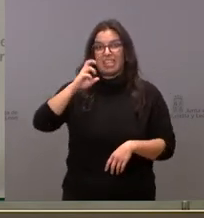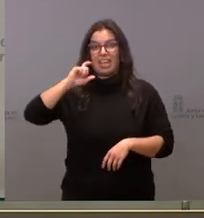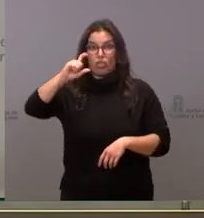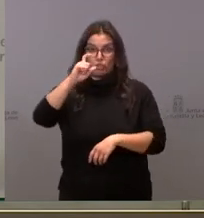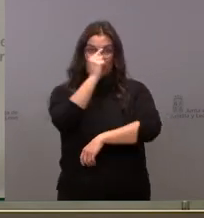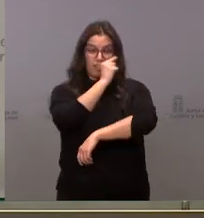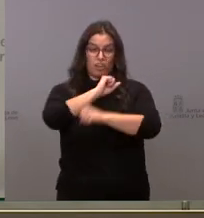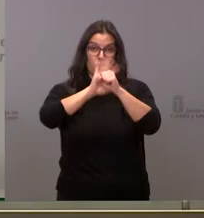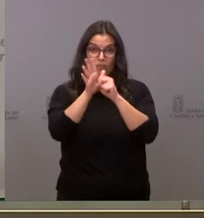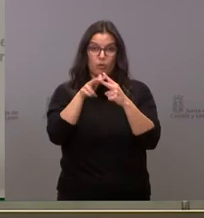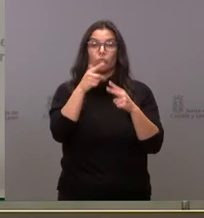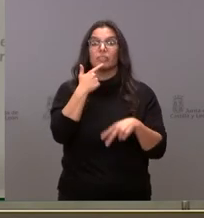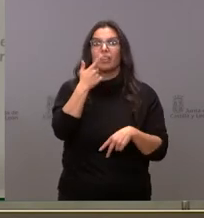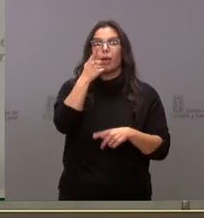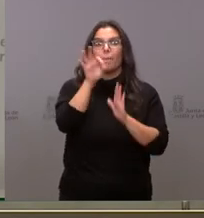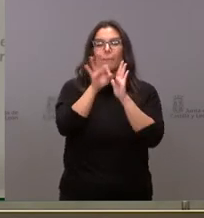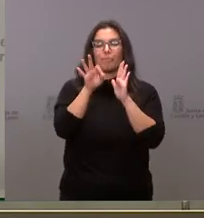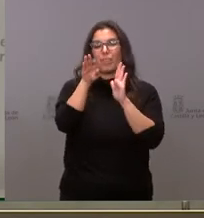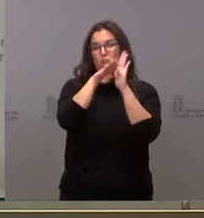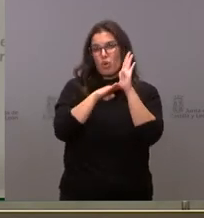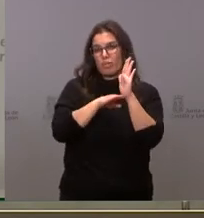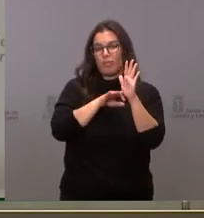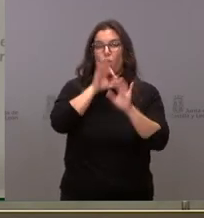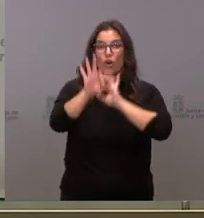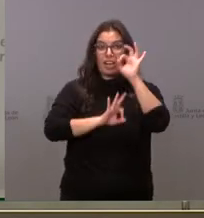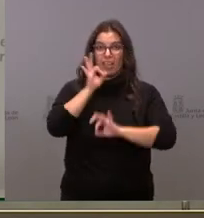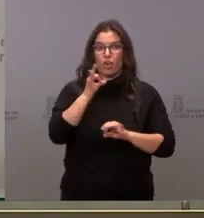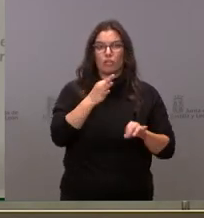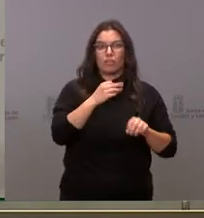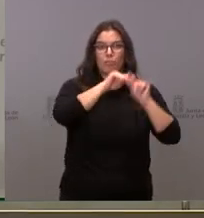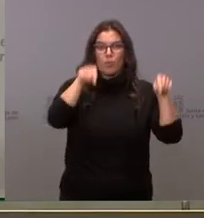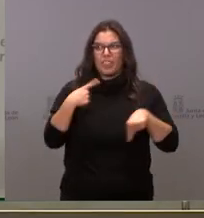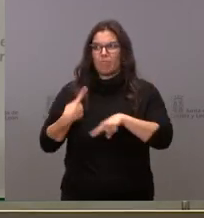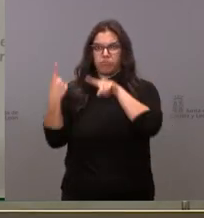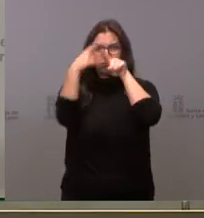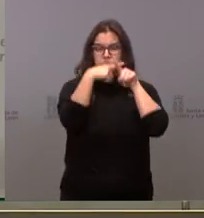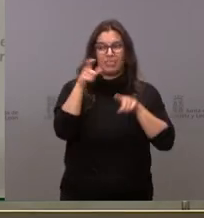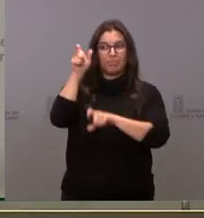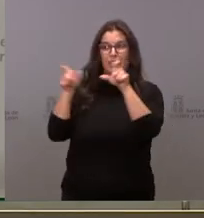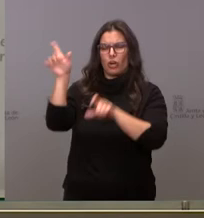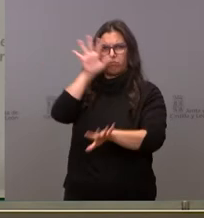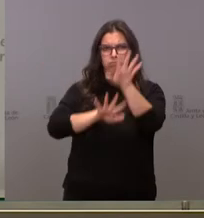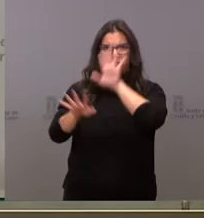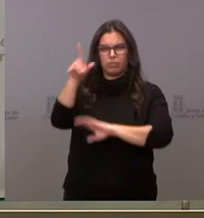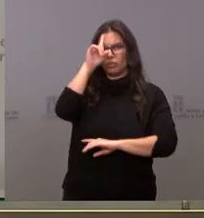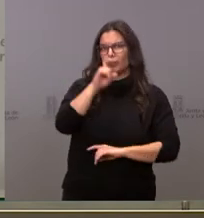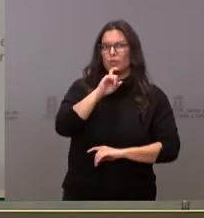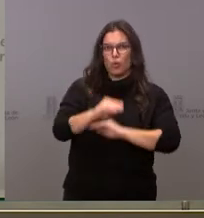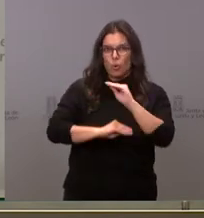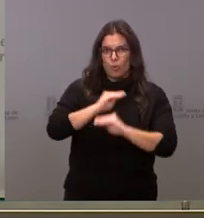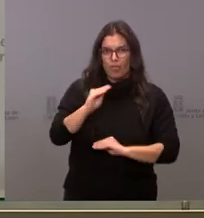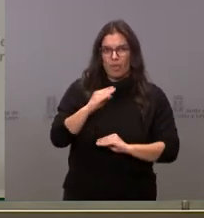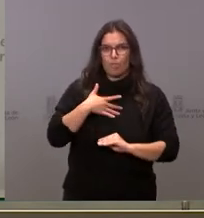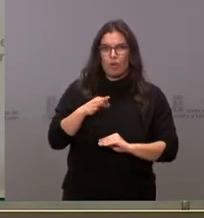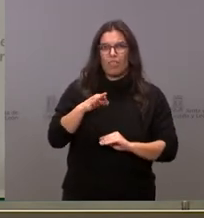hablado del protocolo que es diferente en cada provincia y es verdad que algunos ciudadanos se están quejando de que no tienen muy claro cómo poder hacerlo no sé si en ese caso se había tendrido